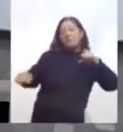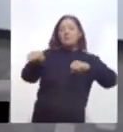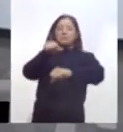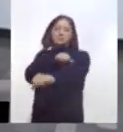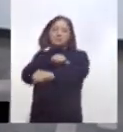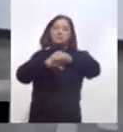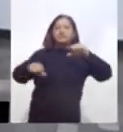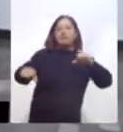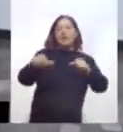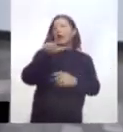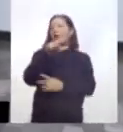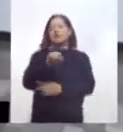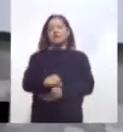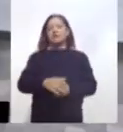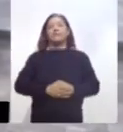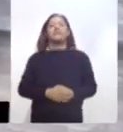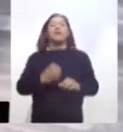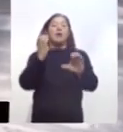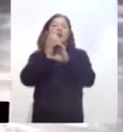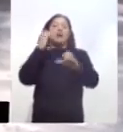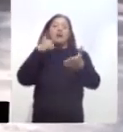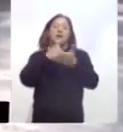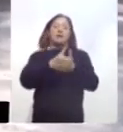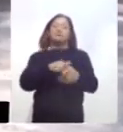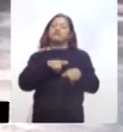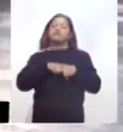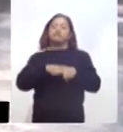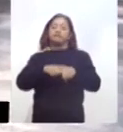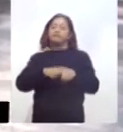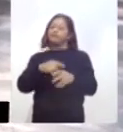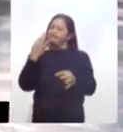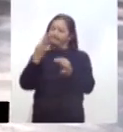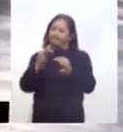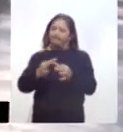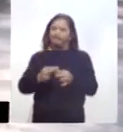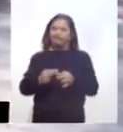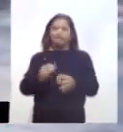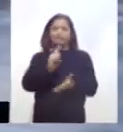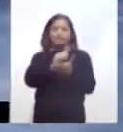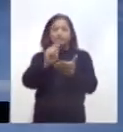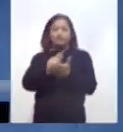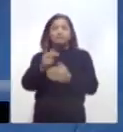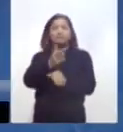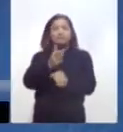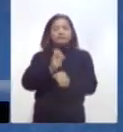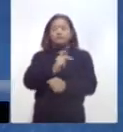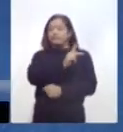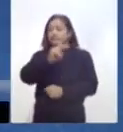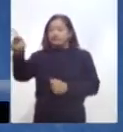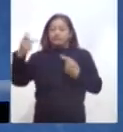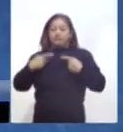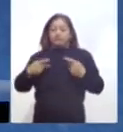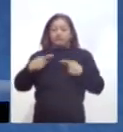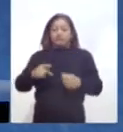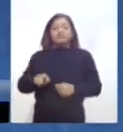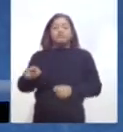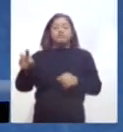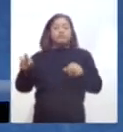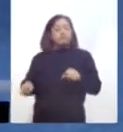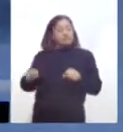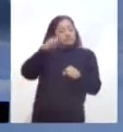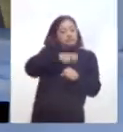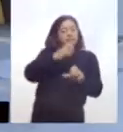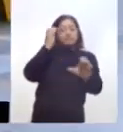central de autobuses de Tlaxcala continuará operando bajo estrictas medidas de higiene, por lo que invitan a los pasajeros que en cada abordaje y mientras